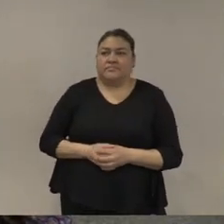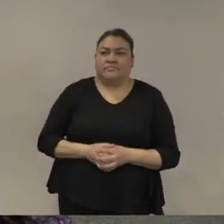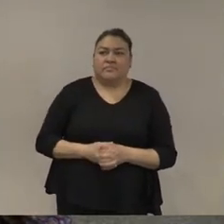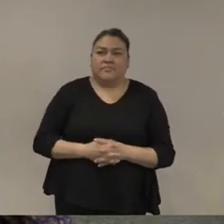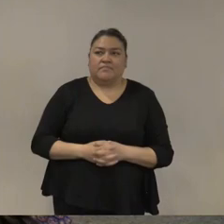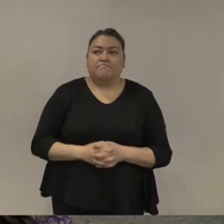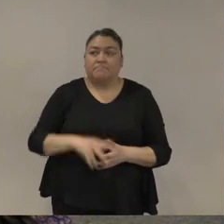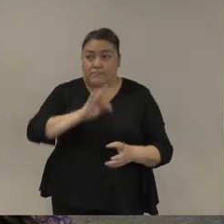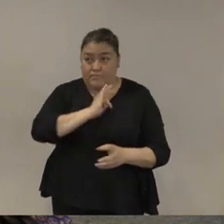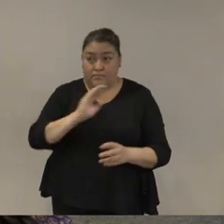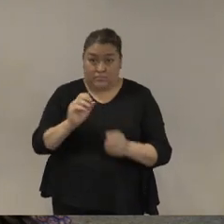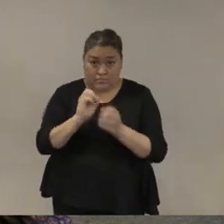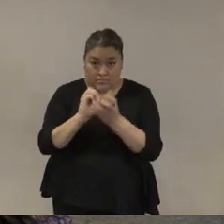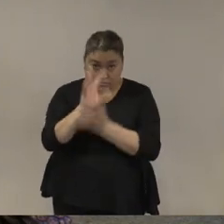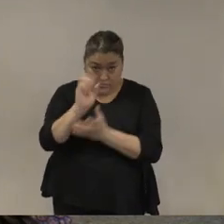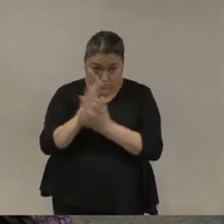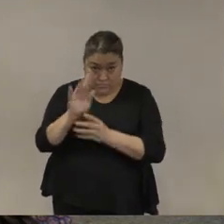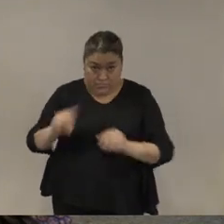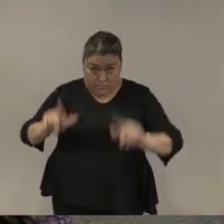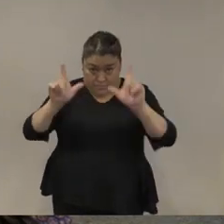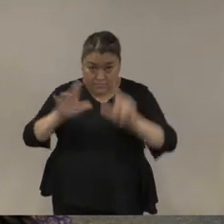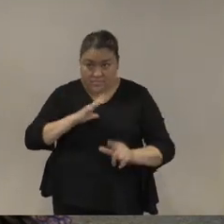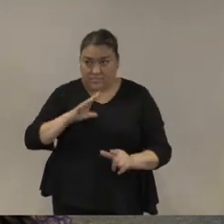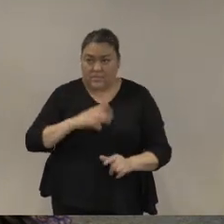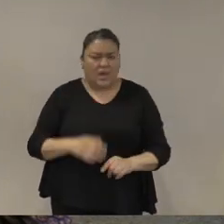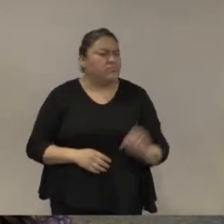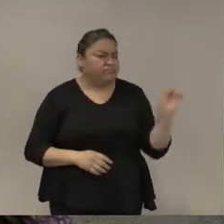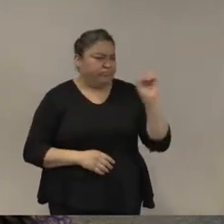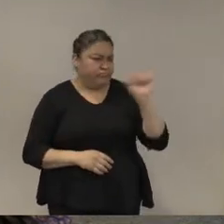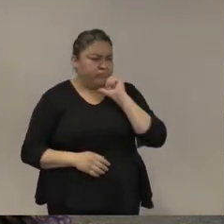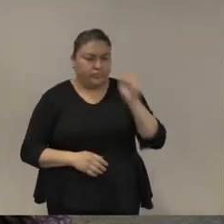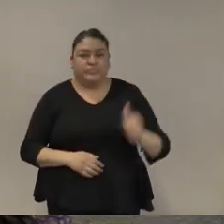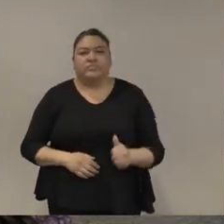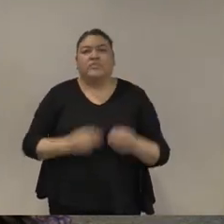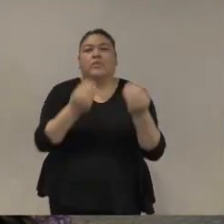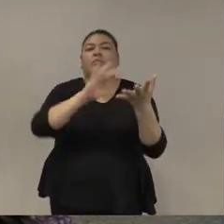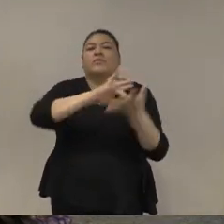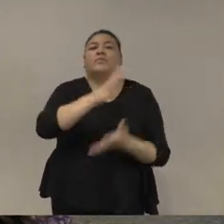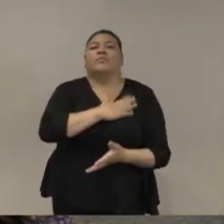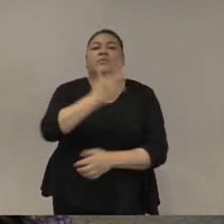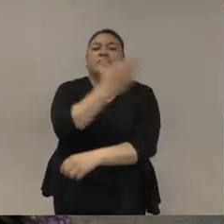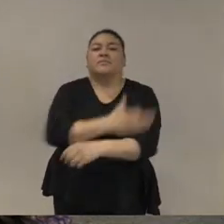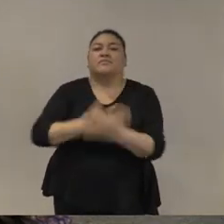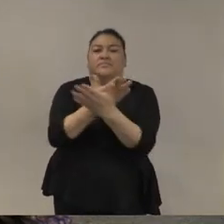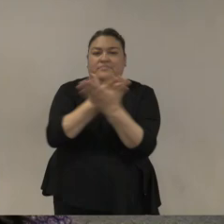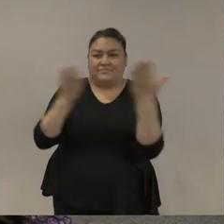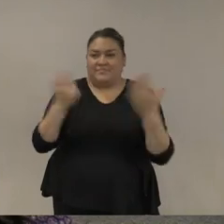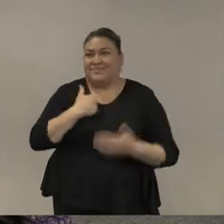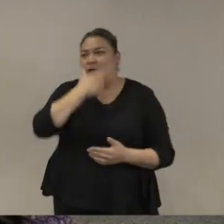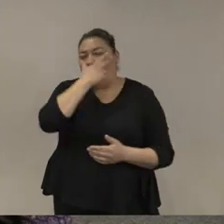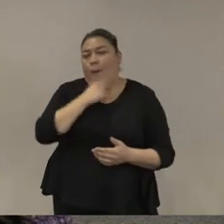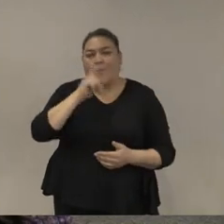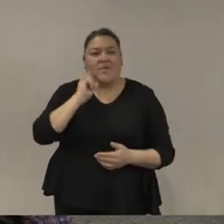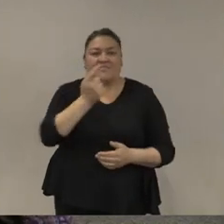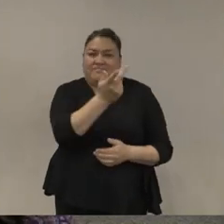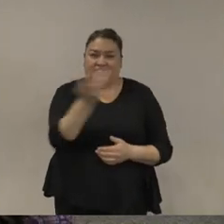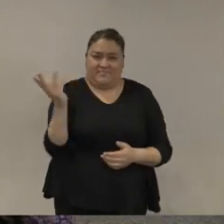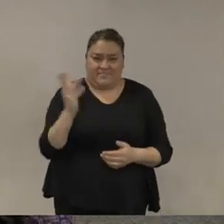¿tienes presentación? no muchas gracias buenas tardes a todas y a todas a todas y a todos nuevamente